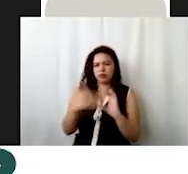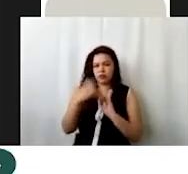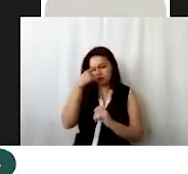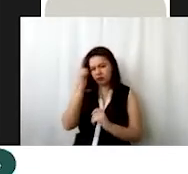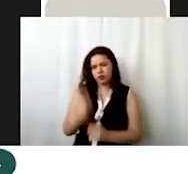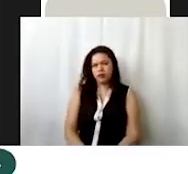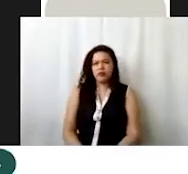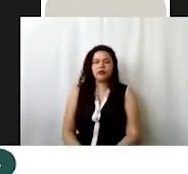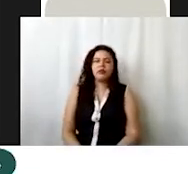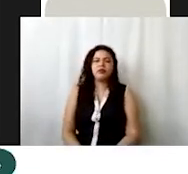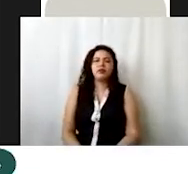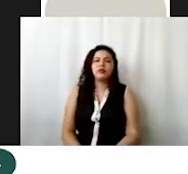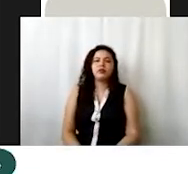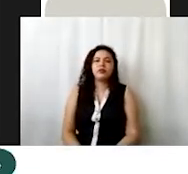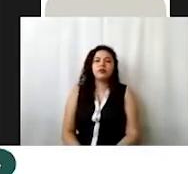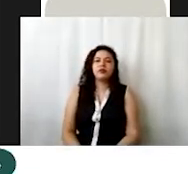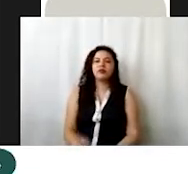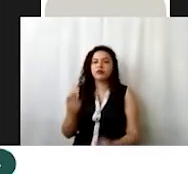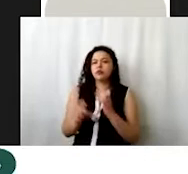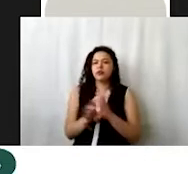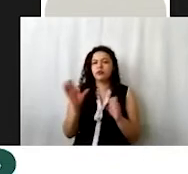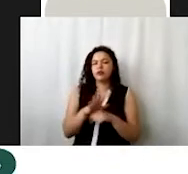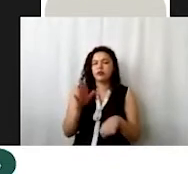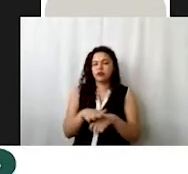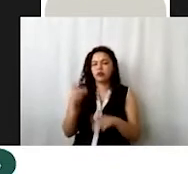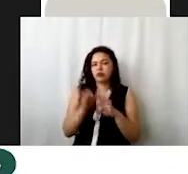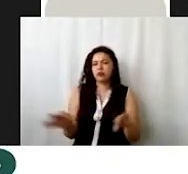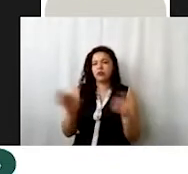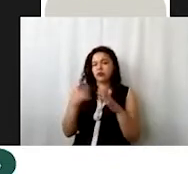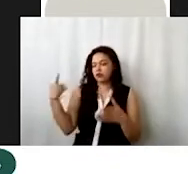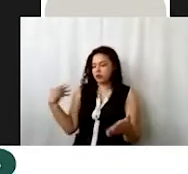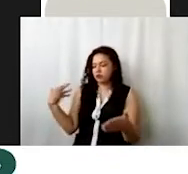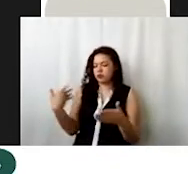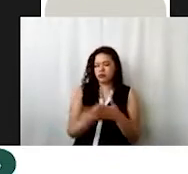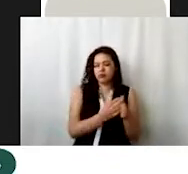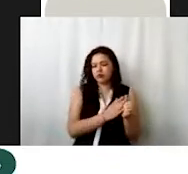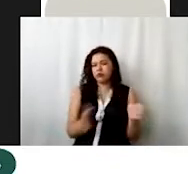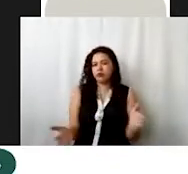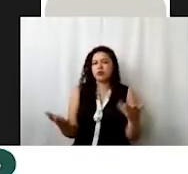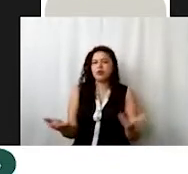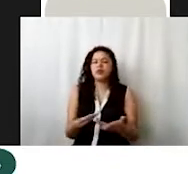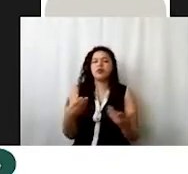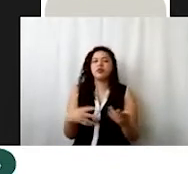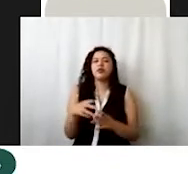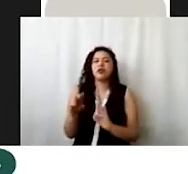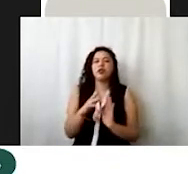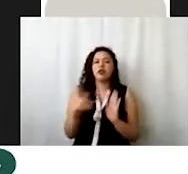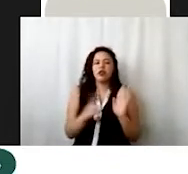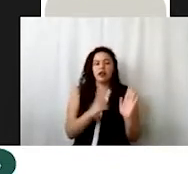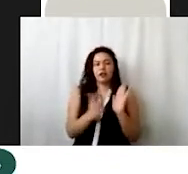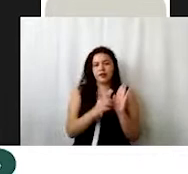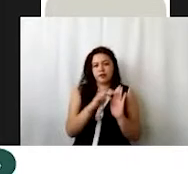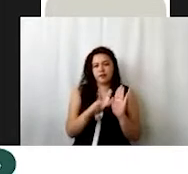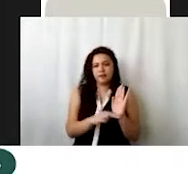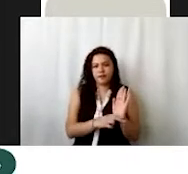algunos puntos claves a lo largo de esta mañana y bueno, vamos a comenzar con el marco normativo, un